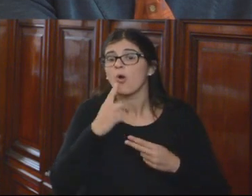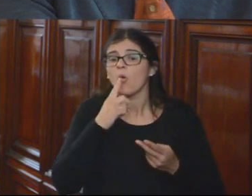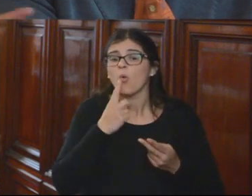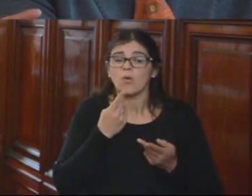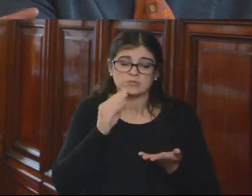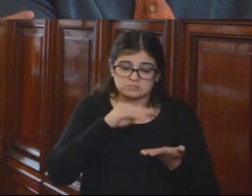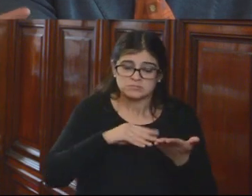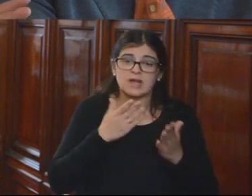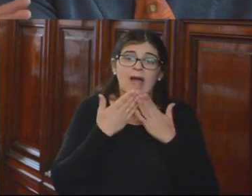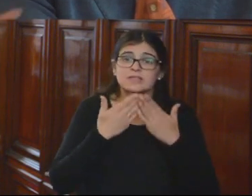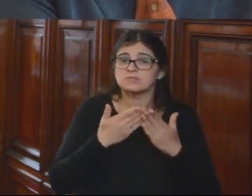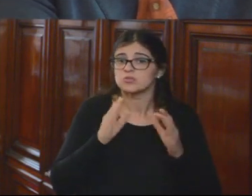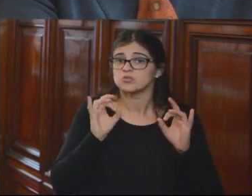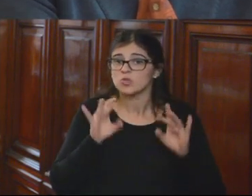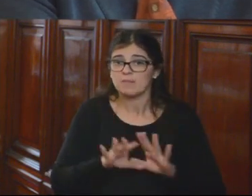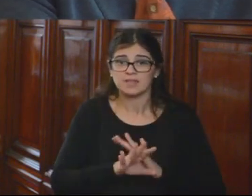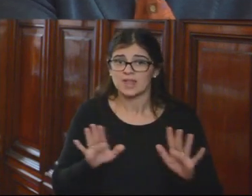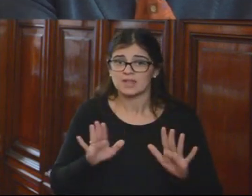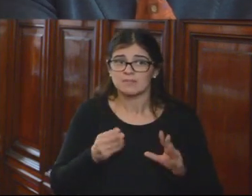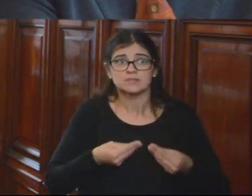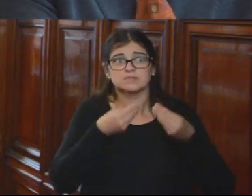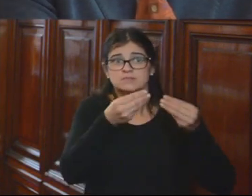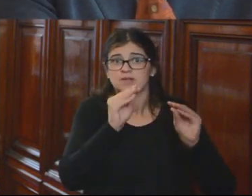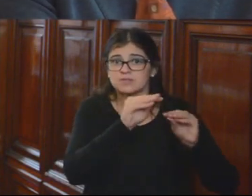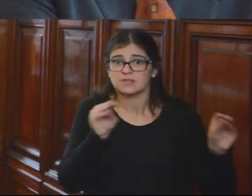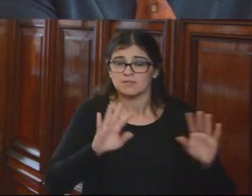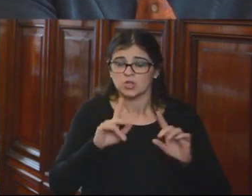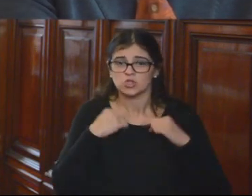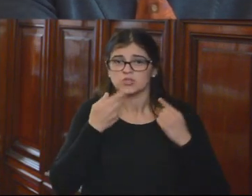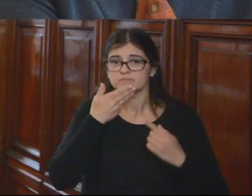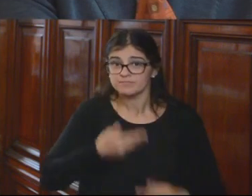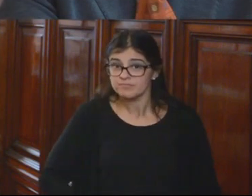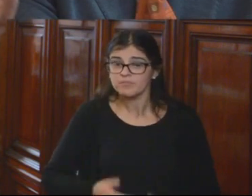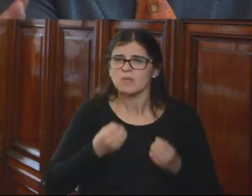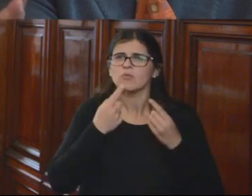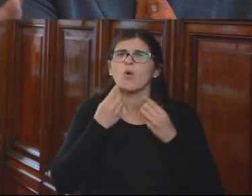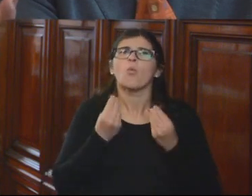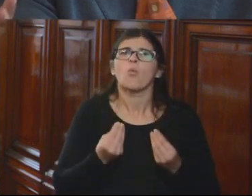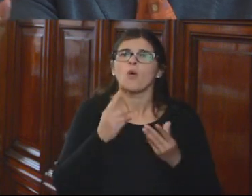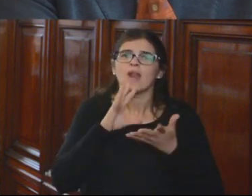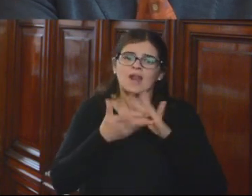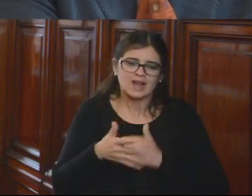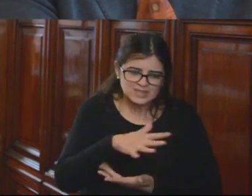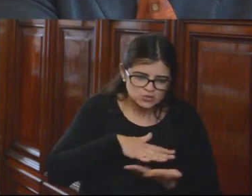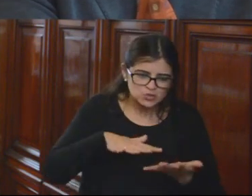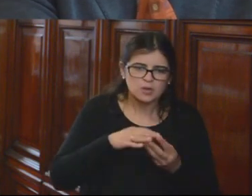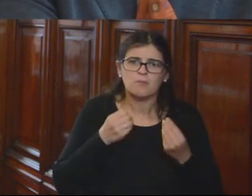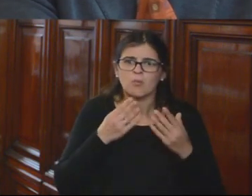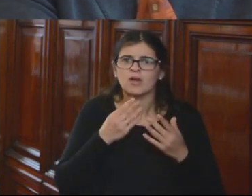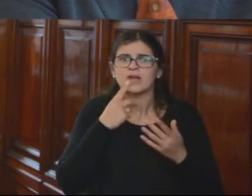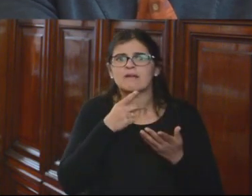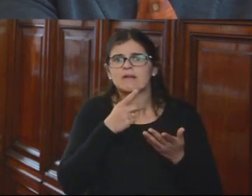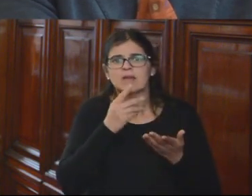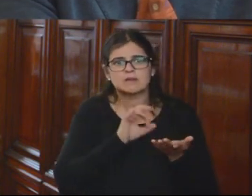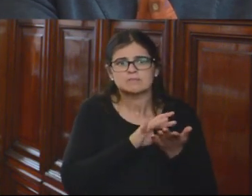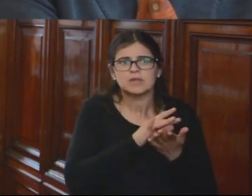agradecimiento que le agradece funciones. O sea, nosotros quedamos atónitos de decir cuál es el parámetro, por qué se eligió a Juan y por qué